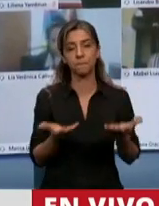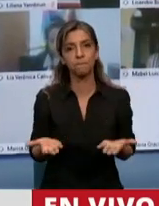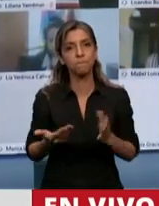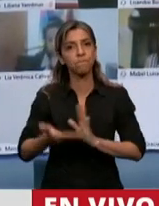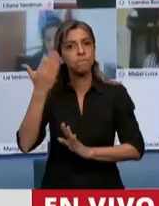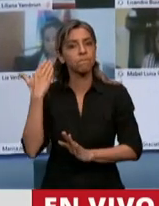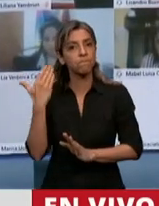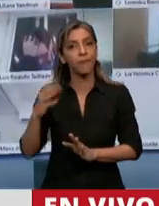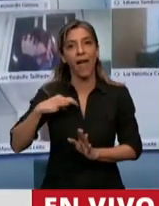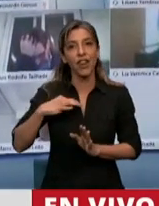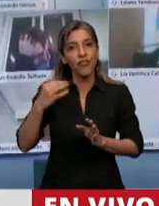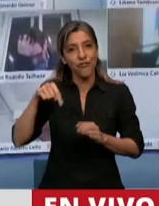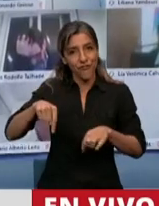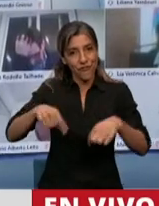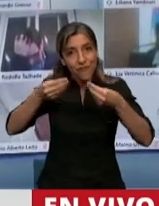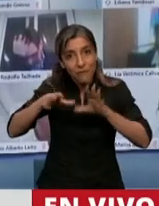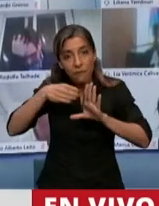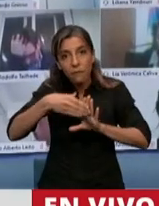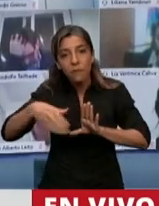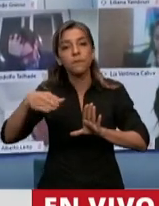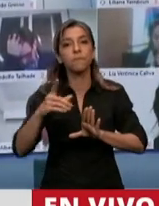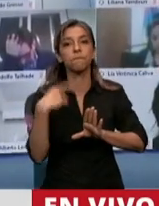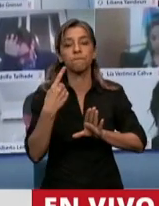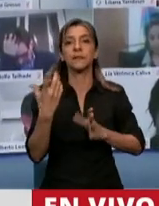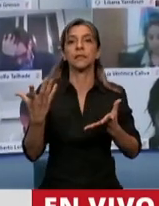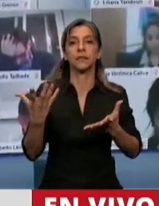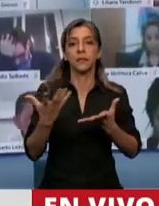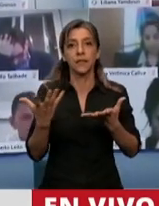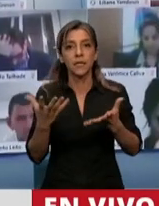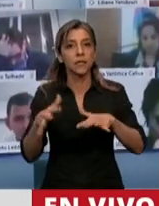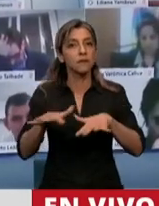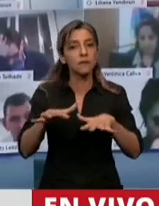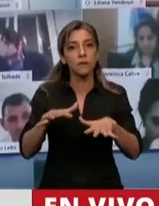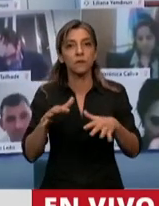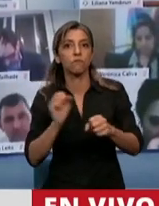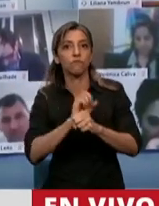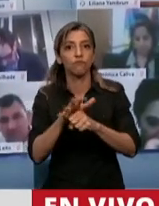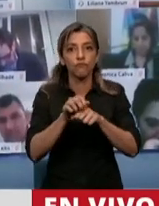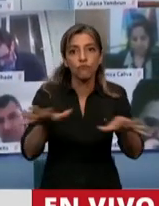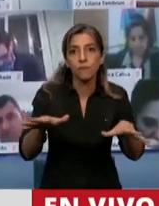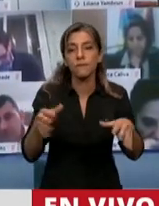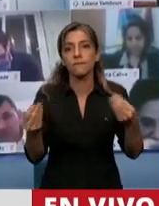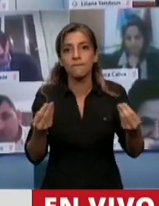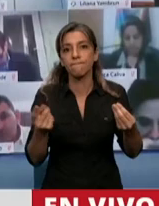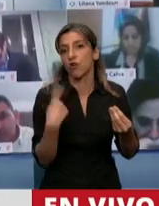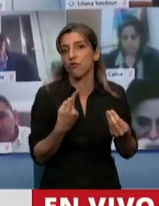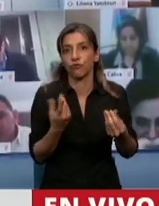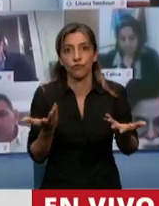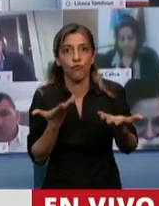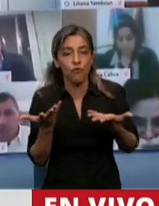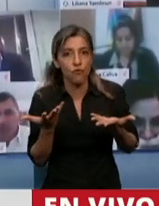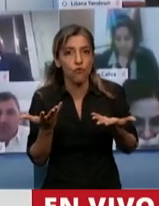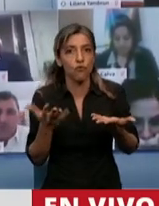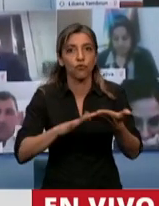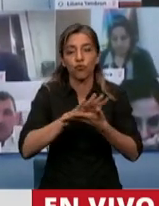dificultad que planteaba la pandemia del coronavirus y la imposibilidad de